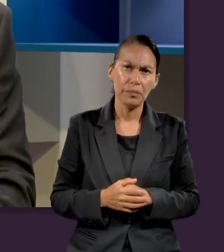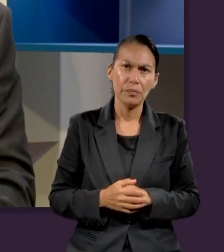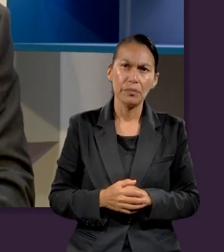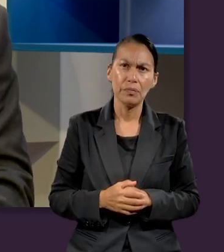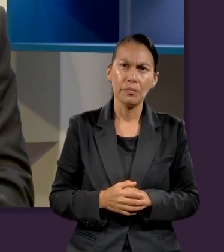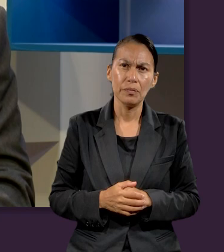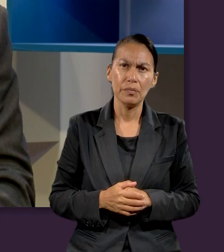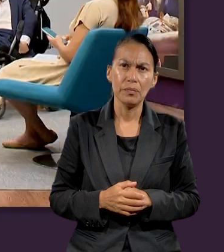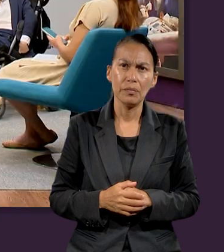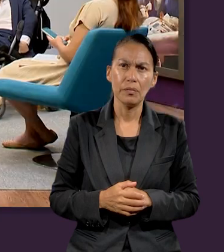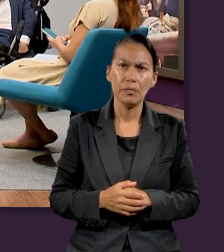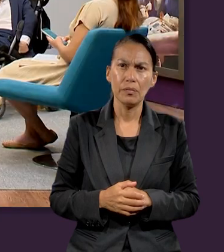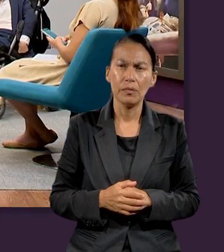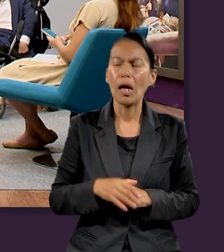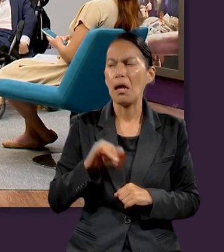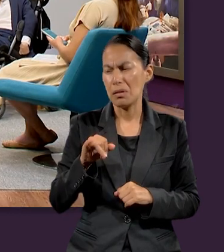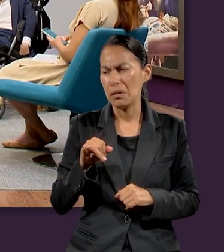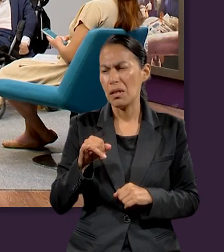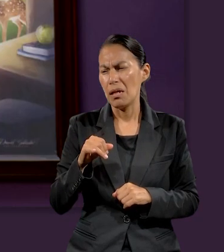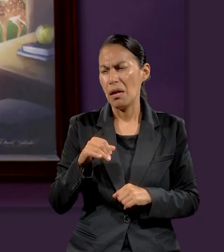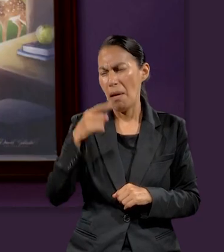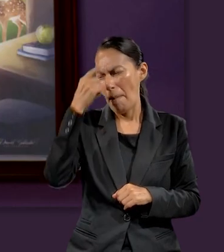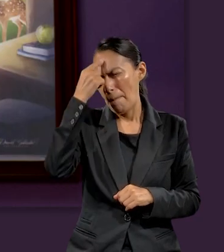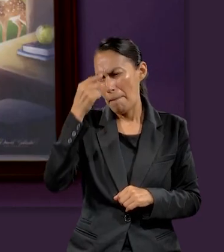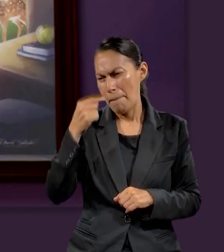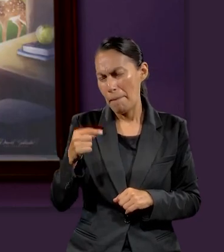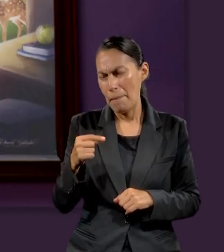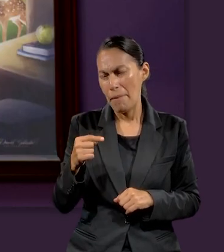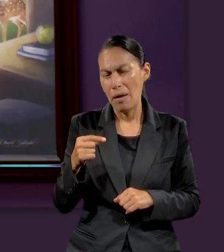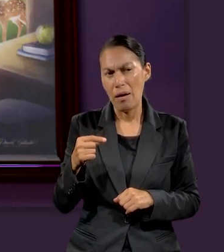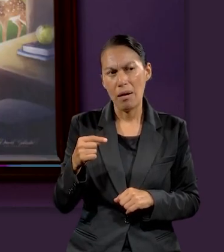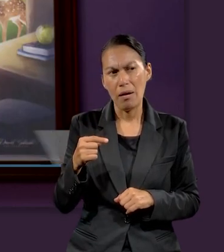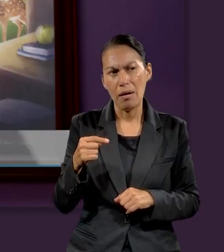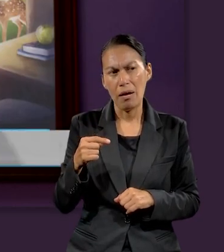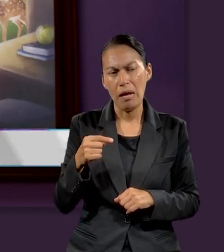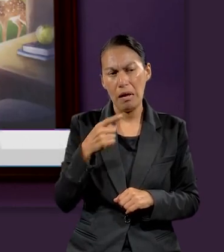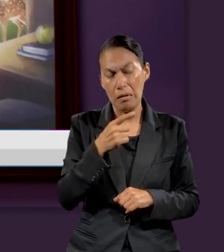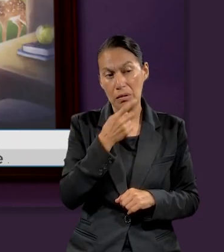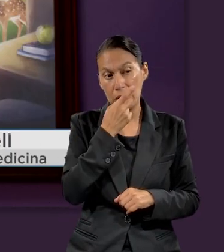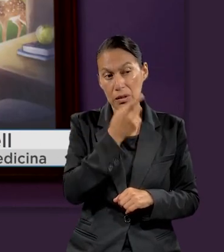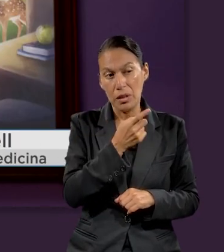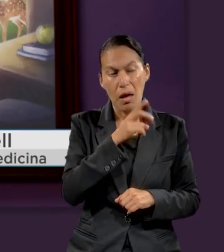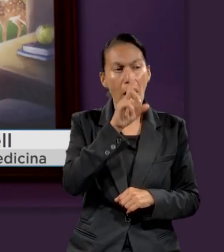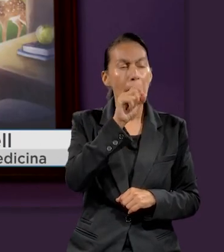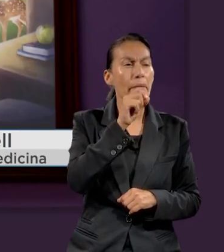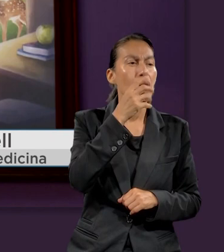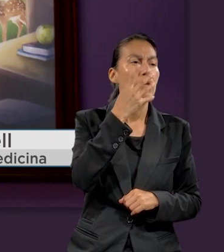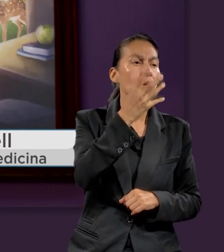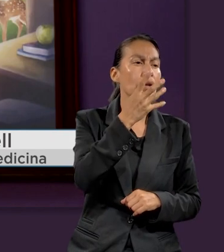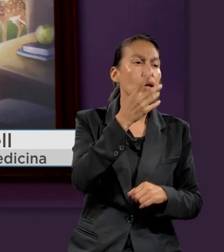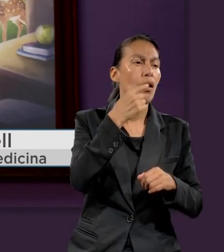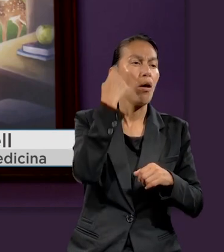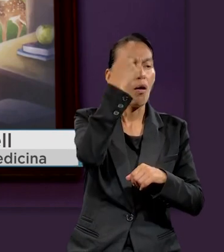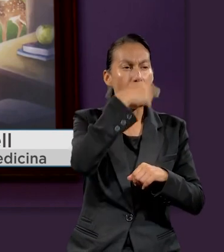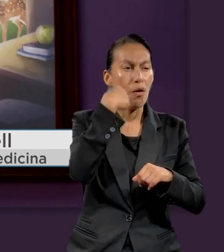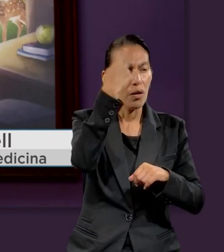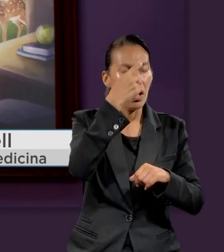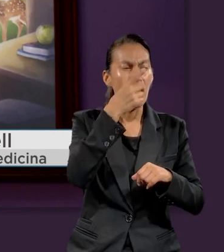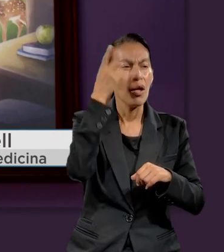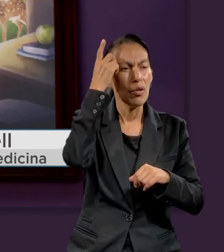Sí, que para reiterar lo que dijeron, que eran los 24 horas que Dios